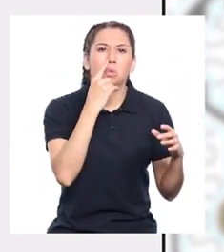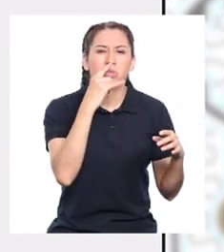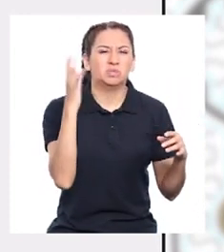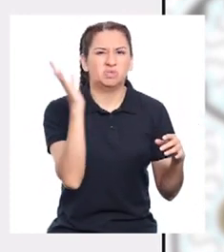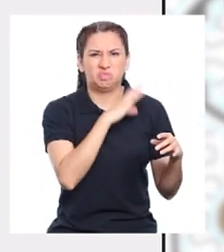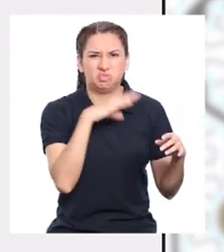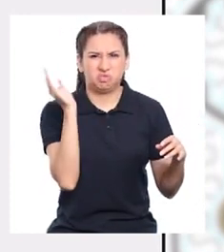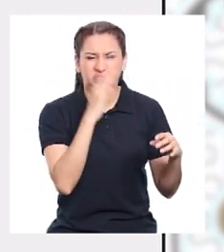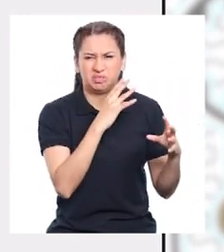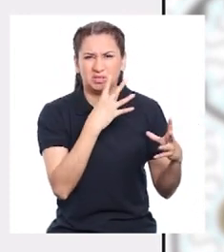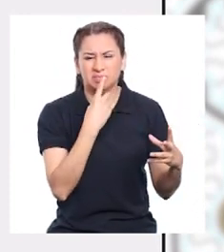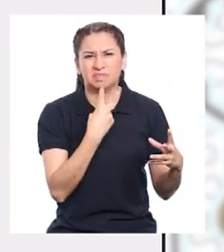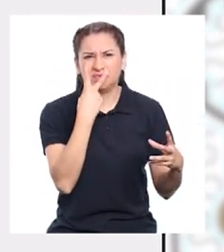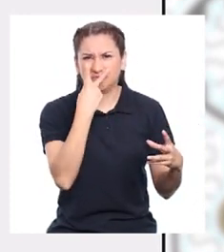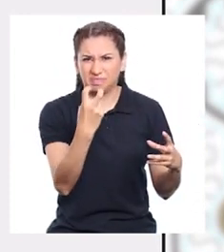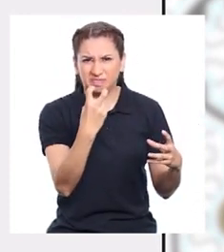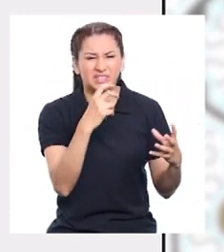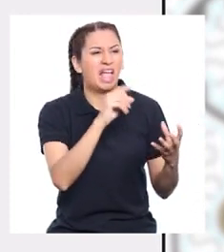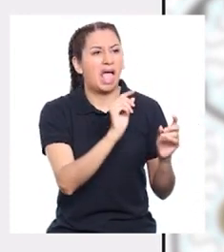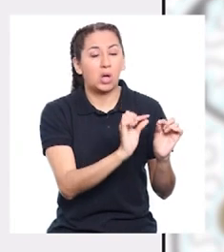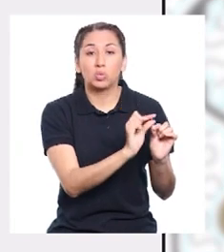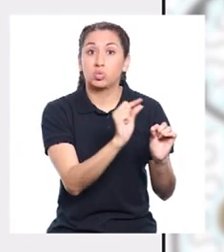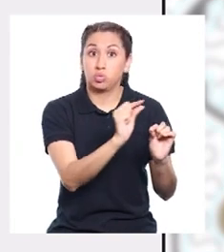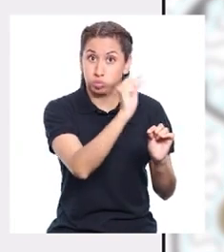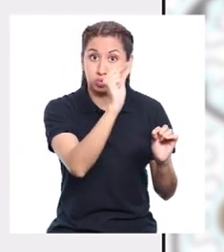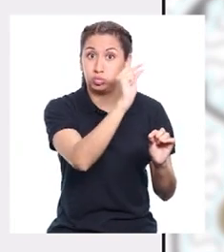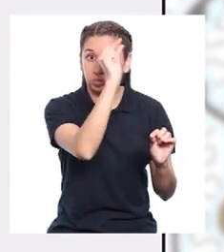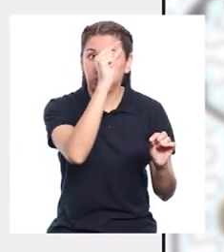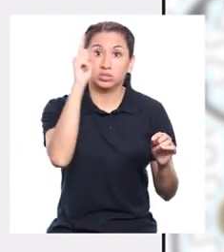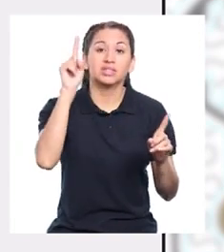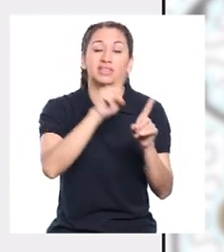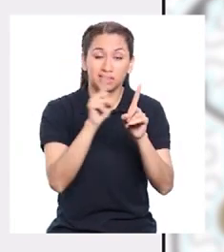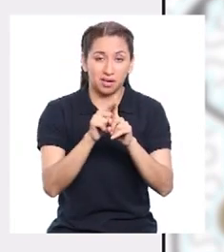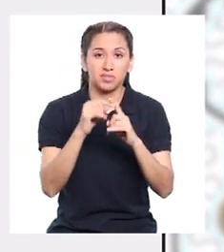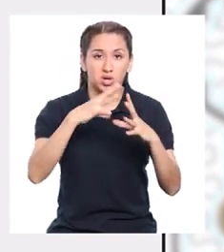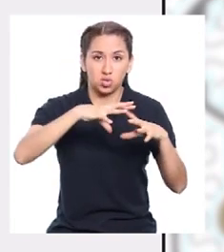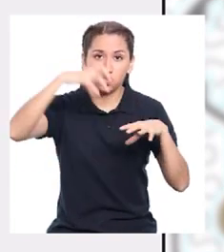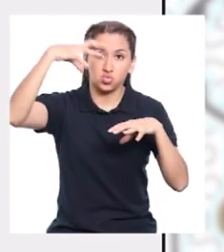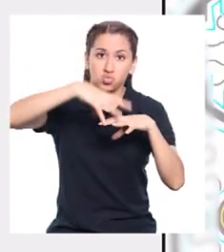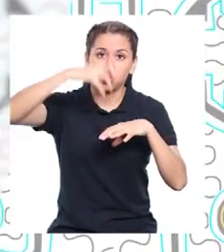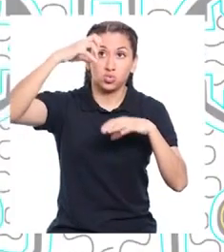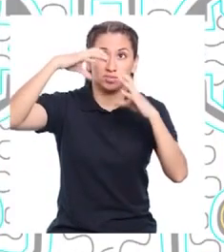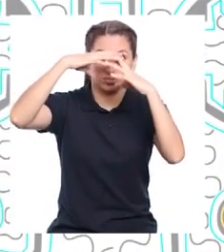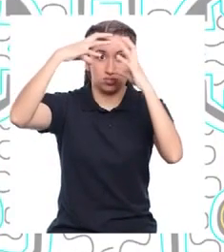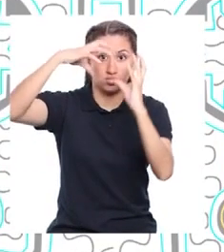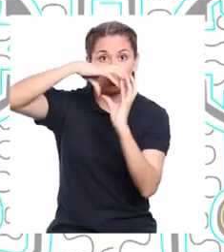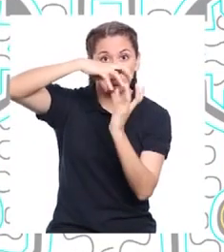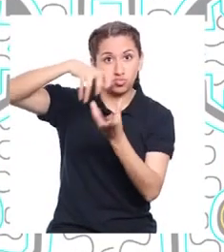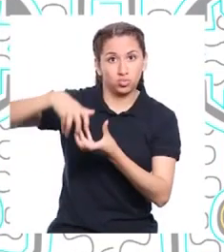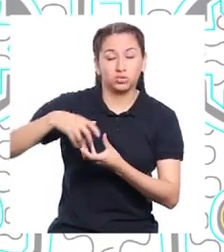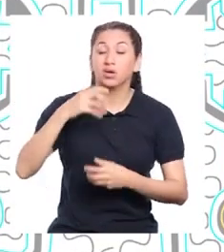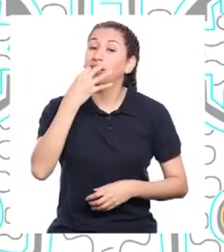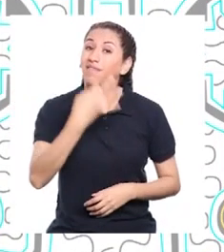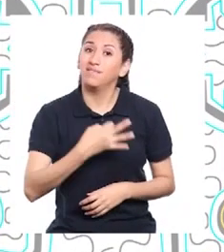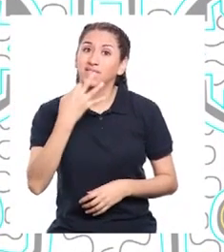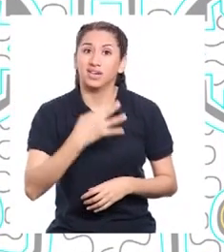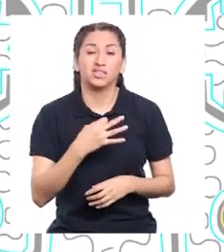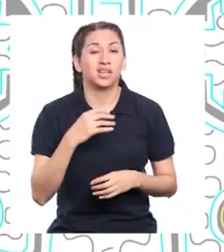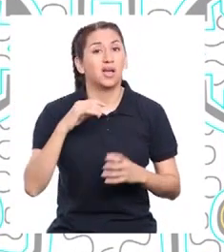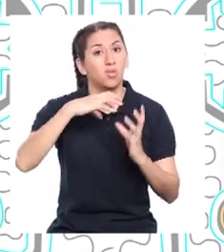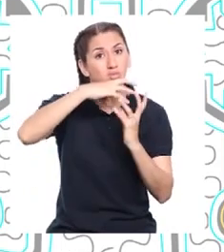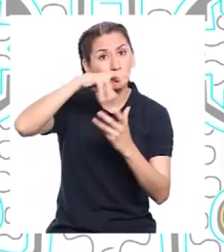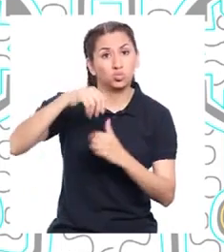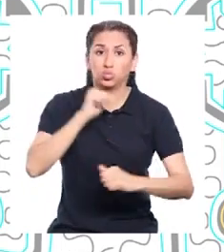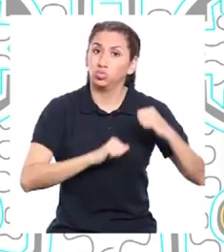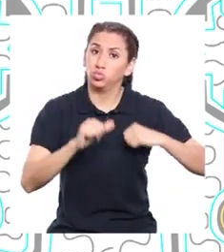descompone liberando gases de efecto invernadero que fomentan el aumento de la temperatura. Realmente estamos haciendo